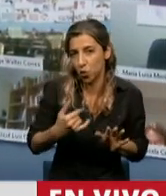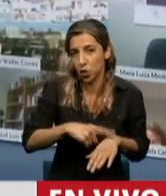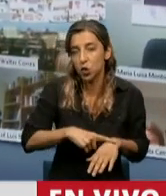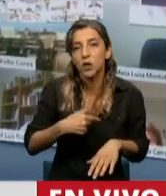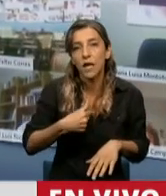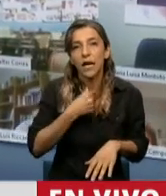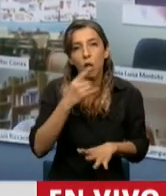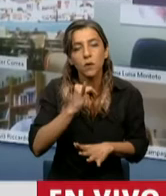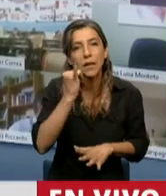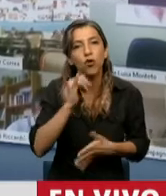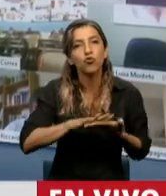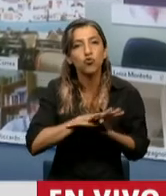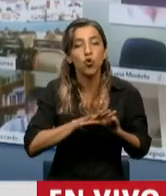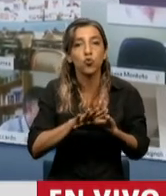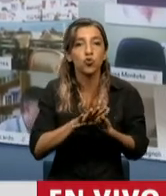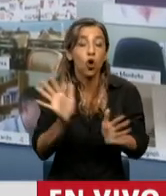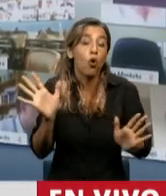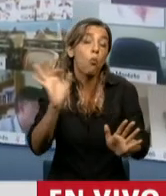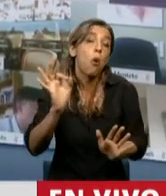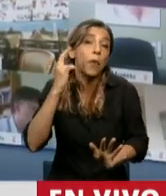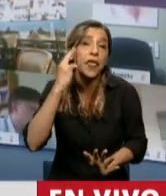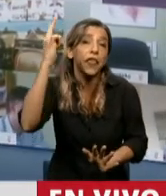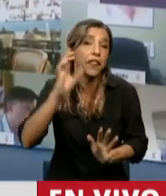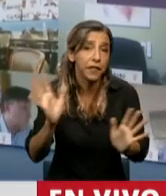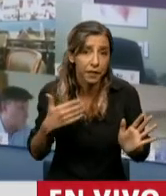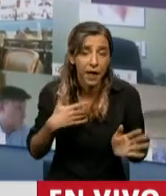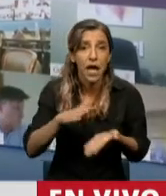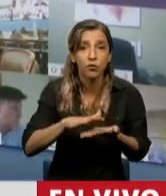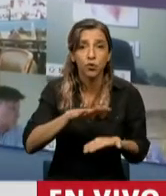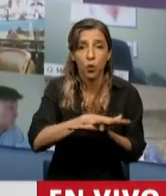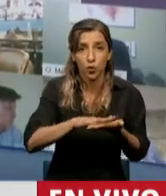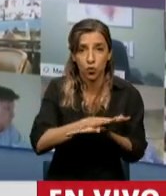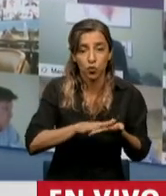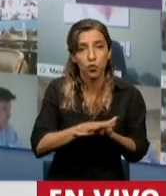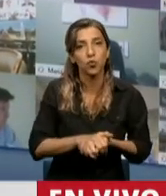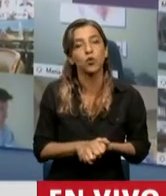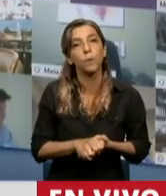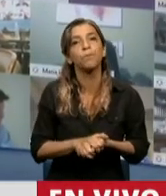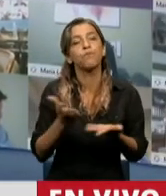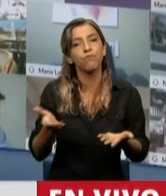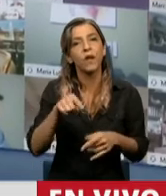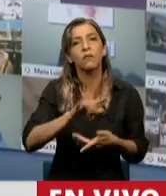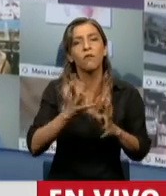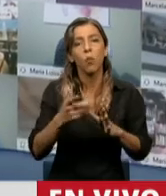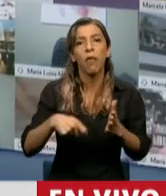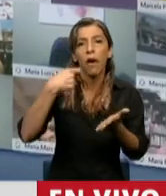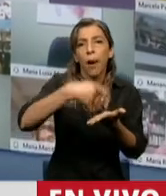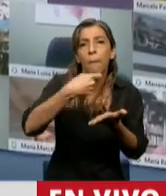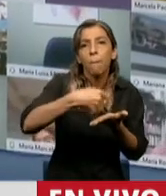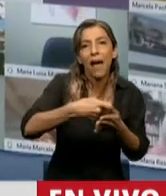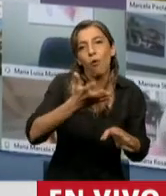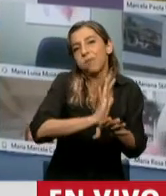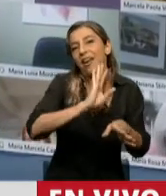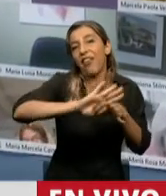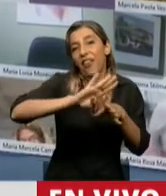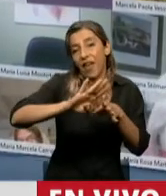soluciones. O esas ideas, por lo menos. Yo creo que el blanqueo, la reparación histórica, vino a ser una doble reparación histórica, como